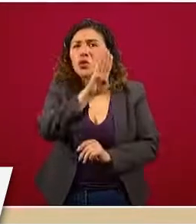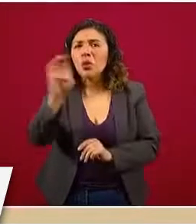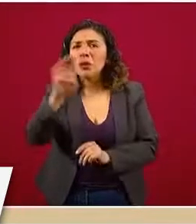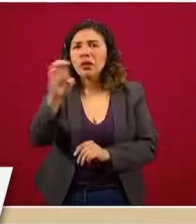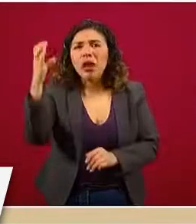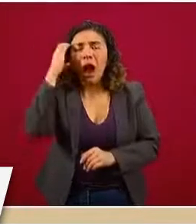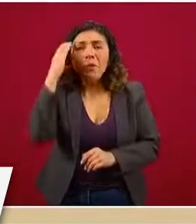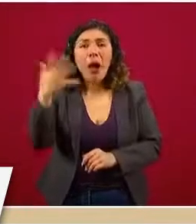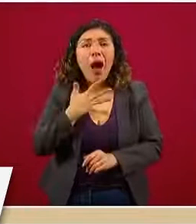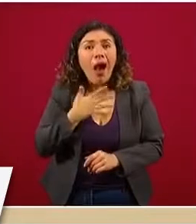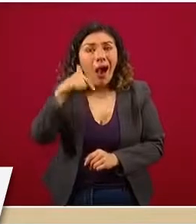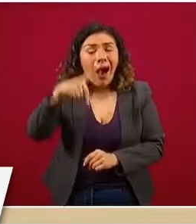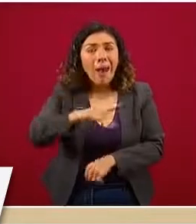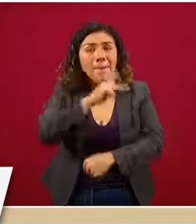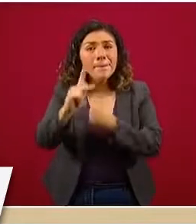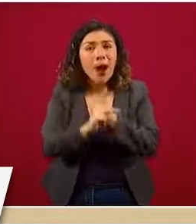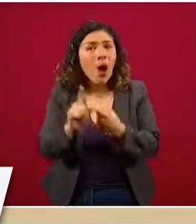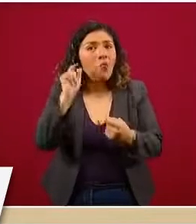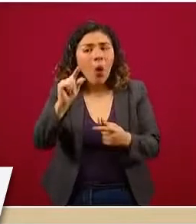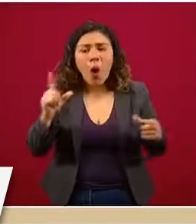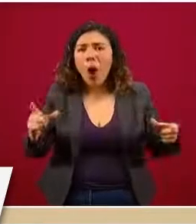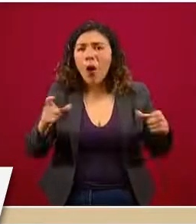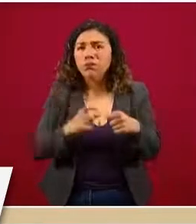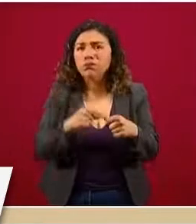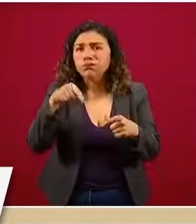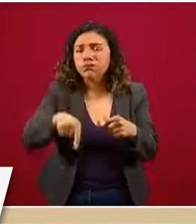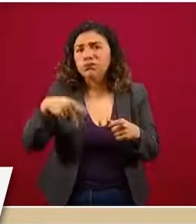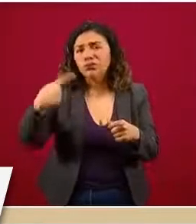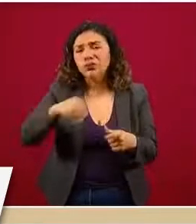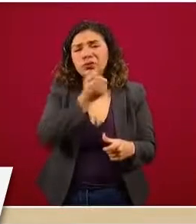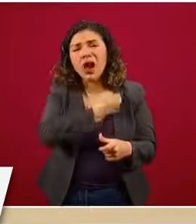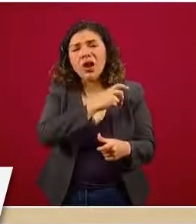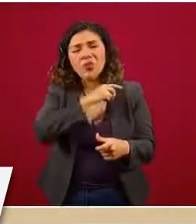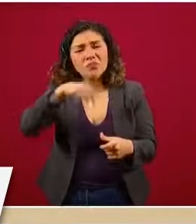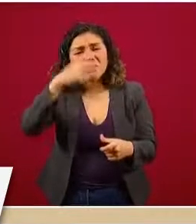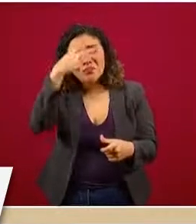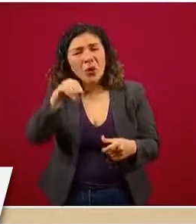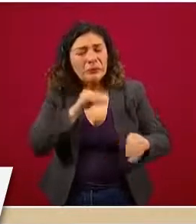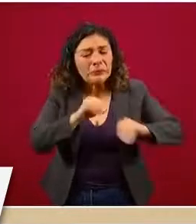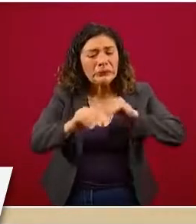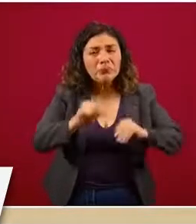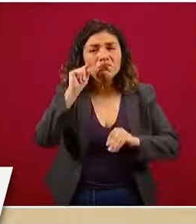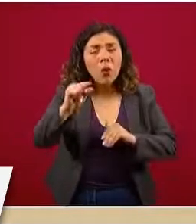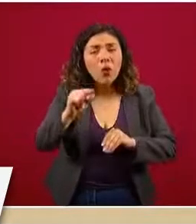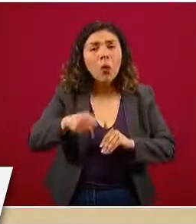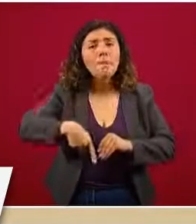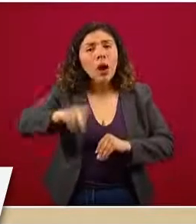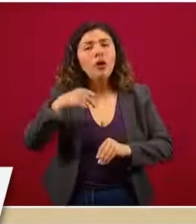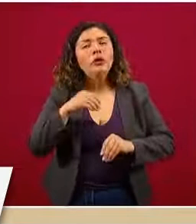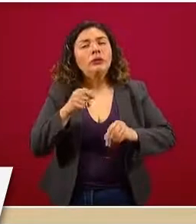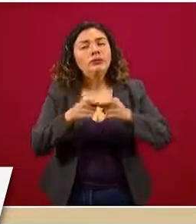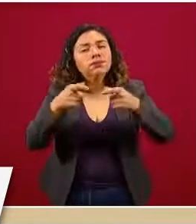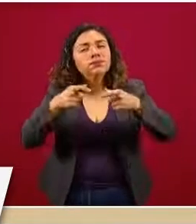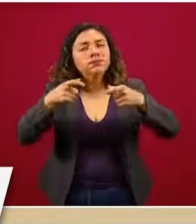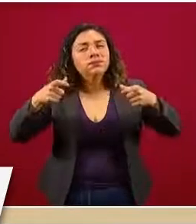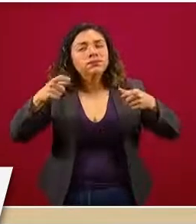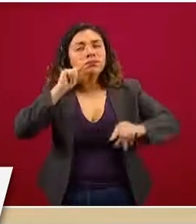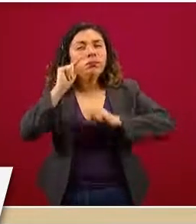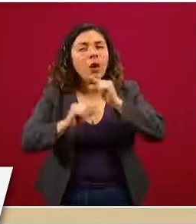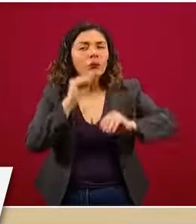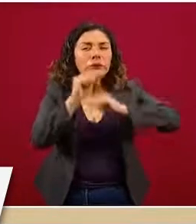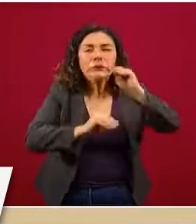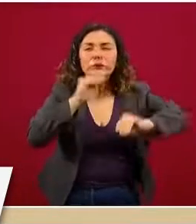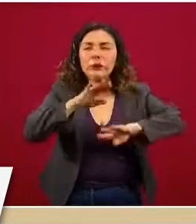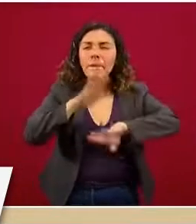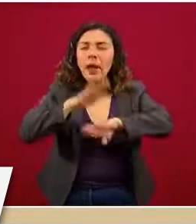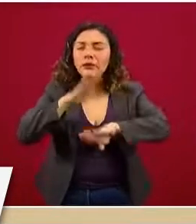que es lo que existía en el país, es lo que existía en el sistema de salud de México, pero las hemos ido expandiendo y